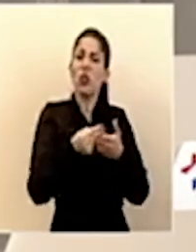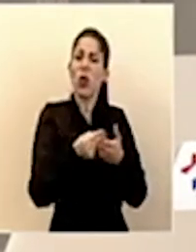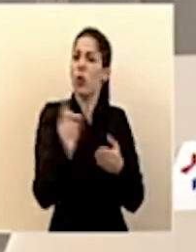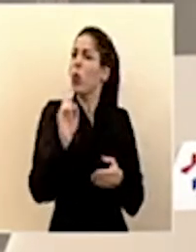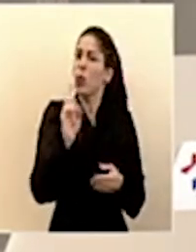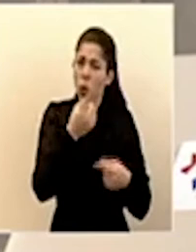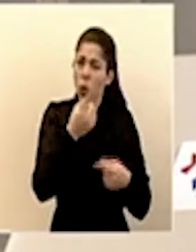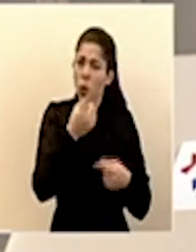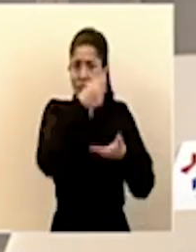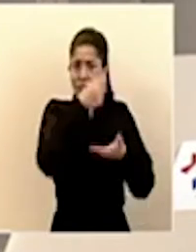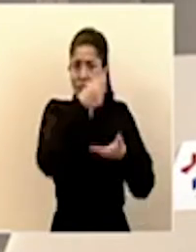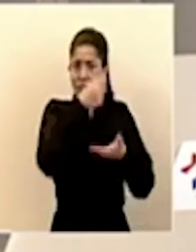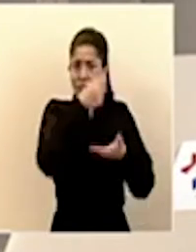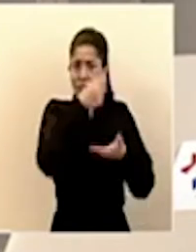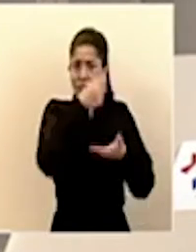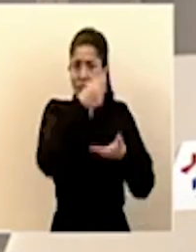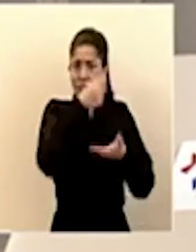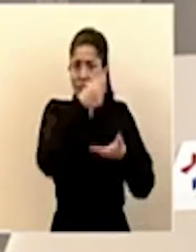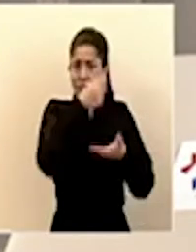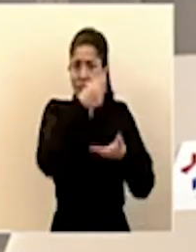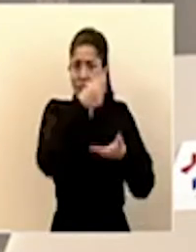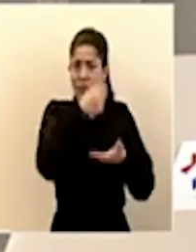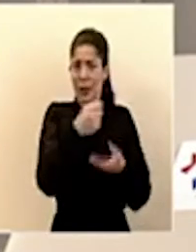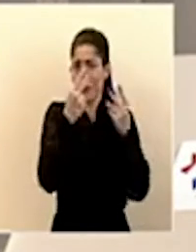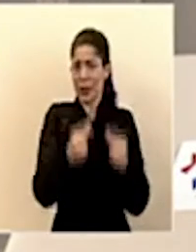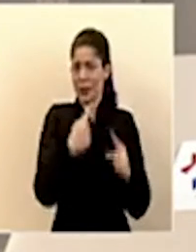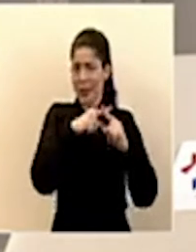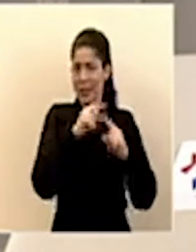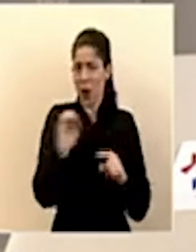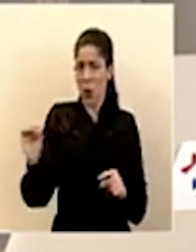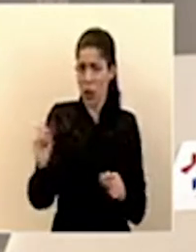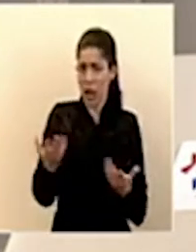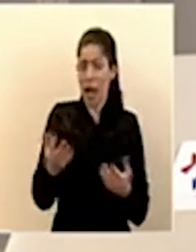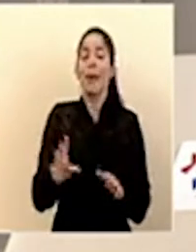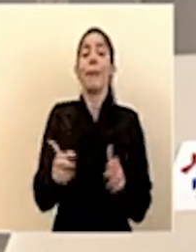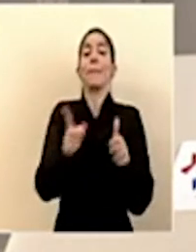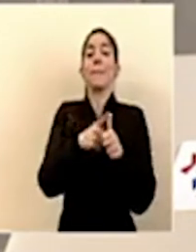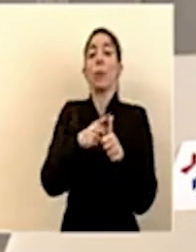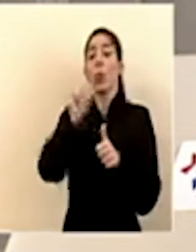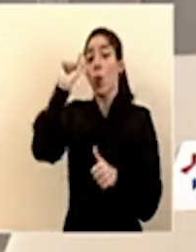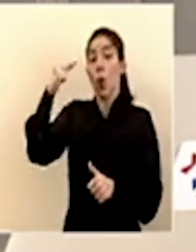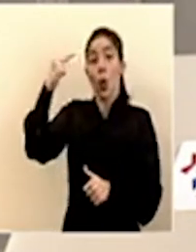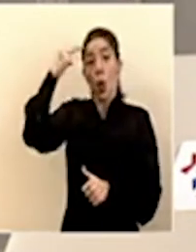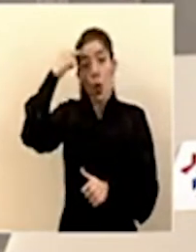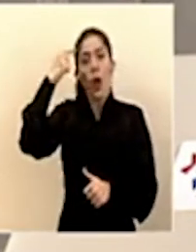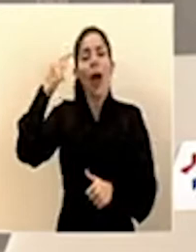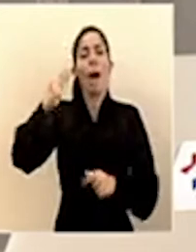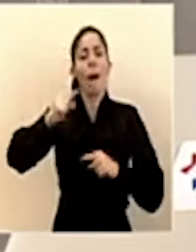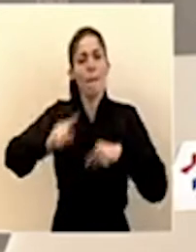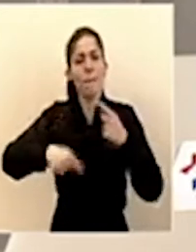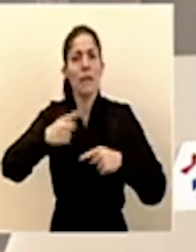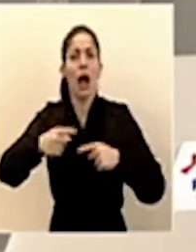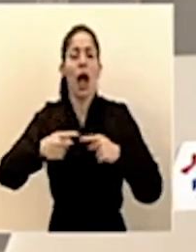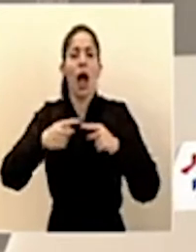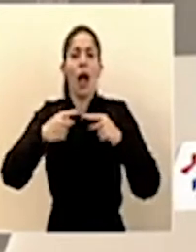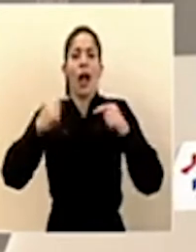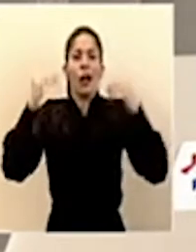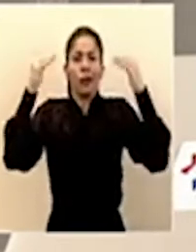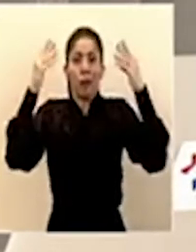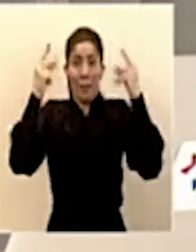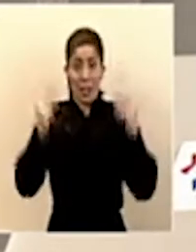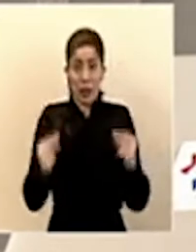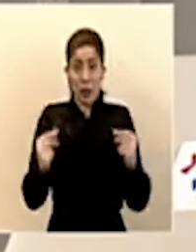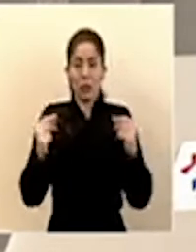específicos para este presupuesto extraordinario? Primero, el gobierno de la República va a hacer un recorte de su